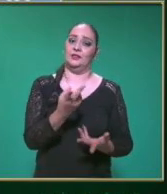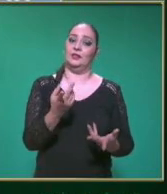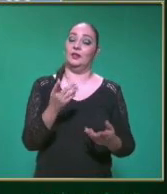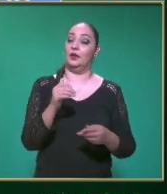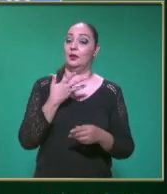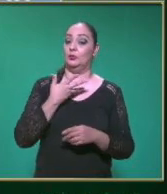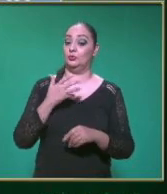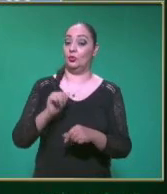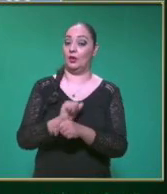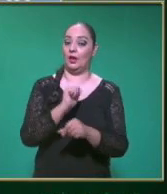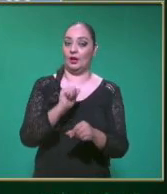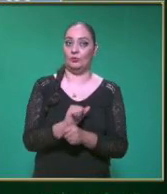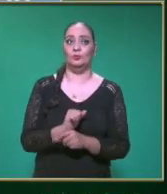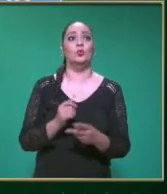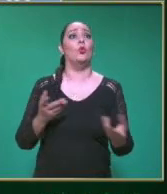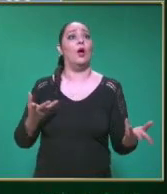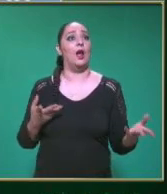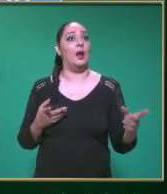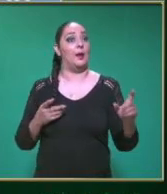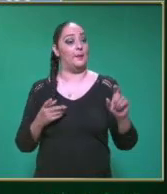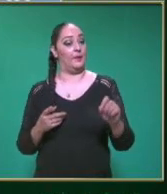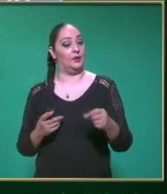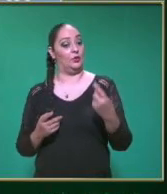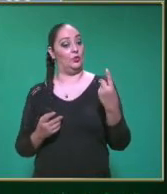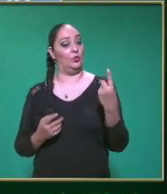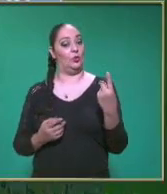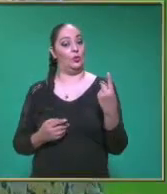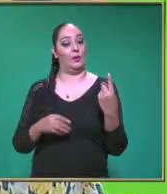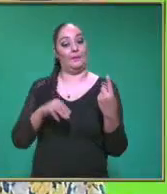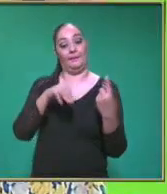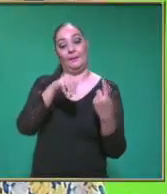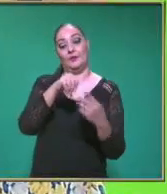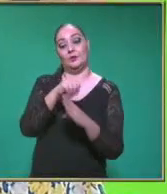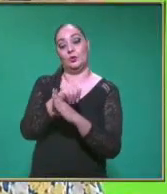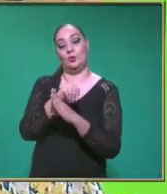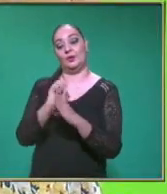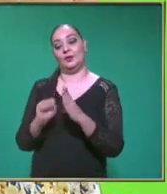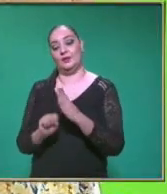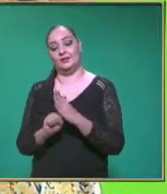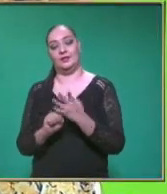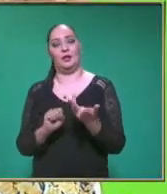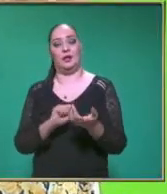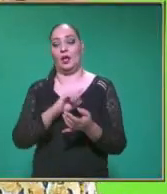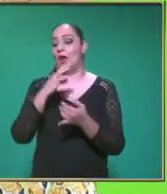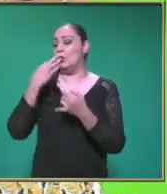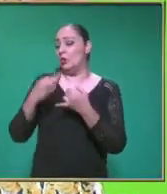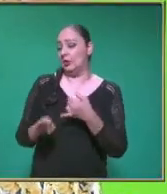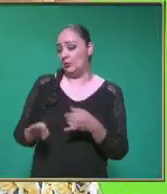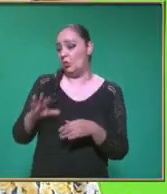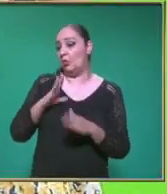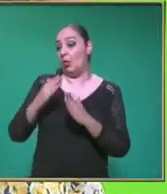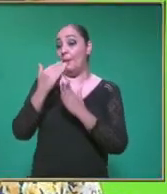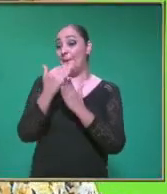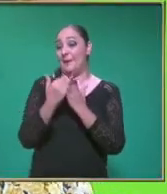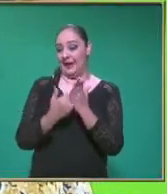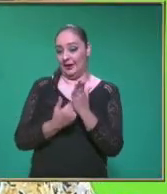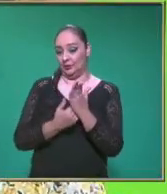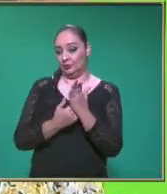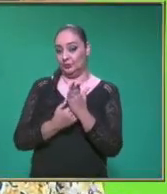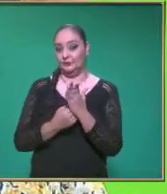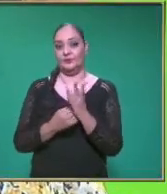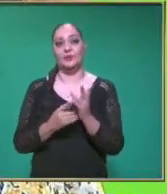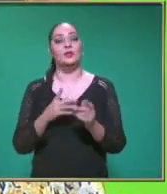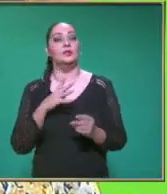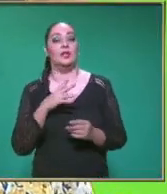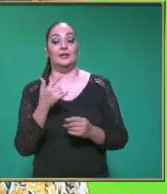auto ¿Cuál será? Pues 21 metros Sobre segundos La velocidad final La hubo una reducción Se reduce Hasta